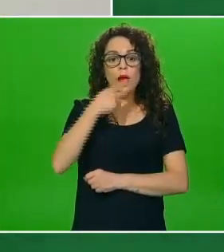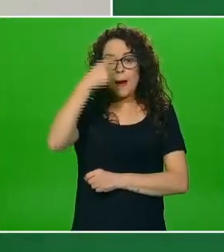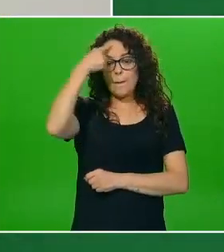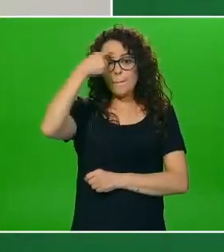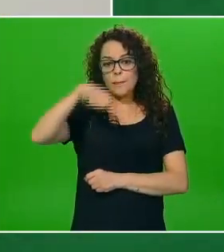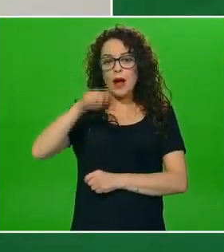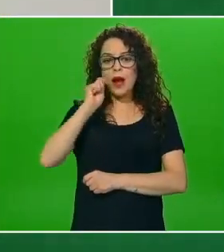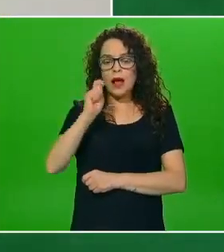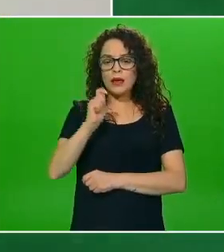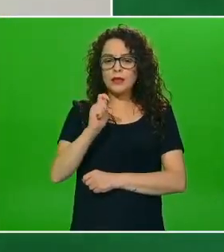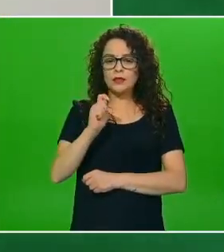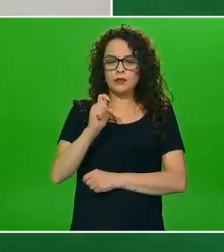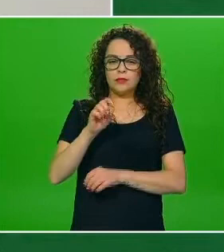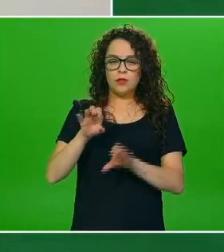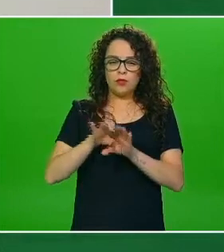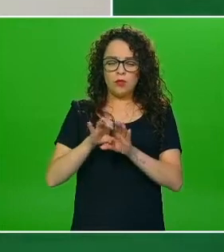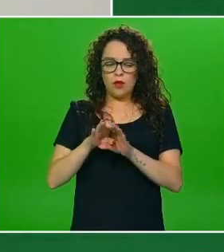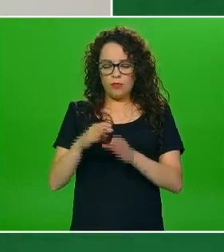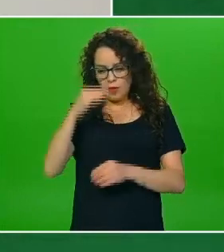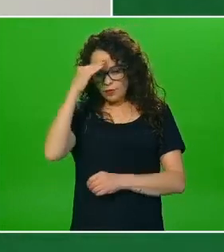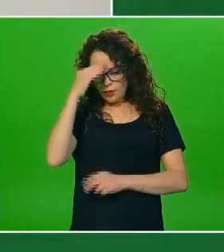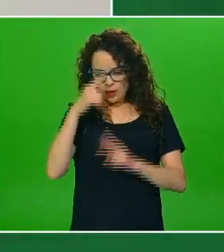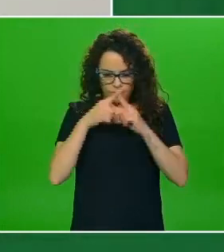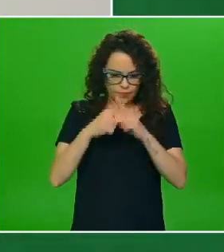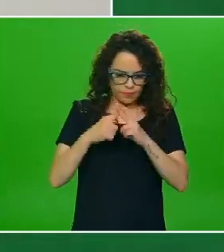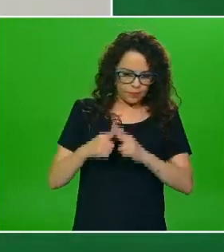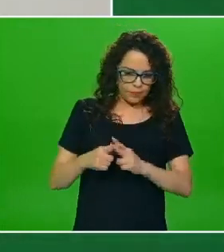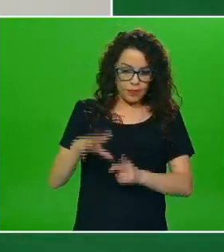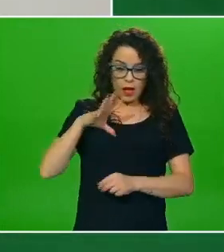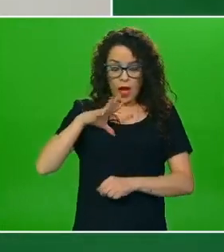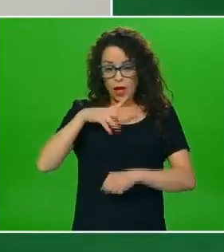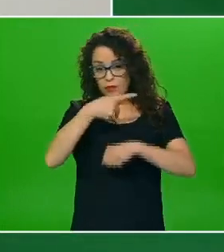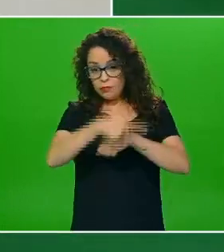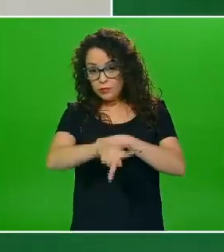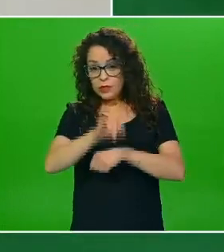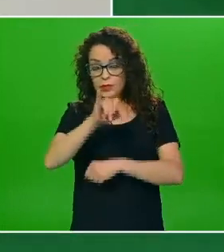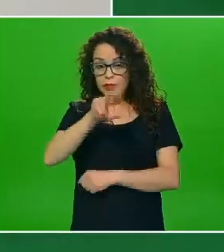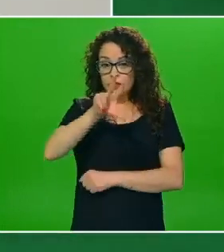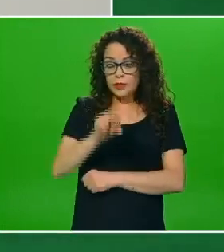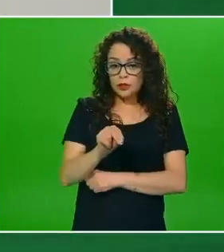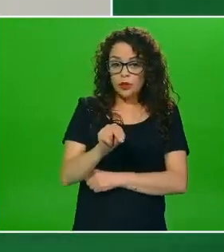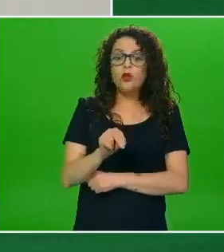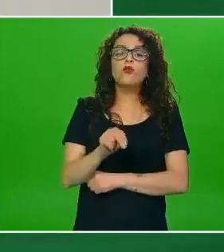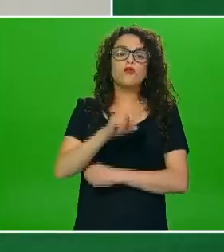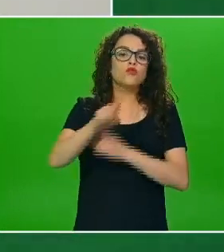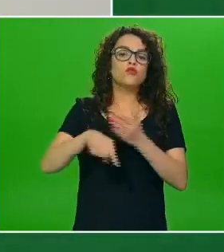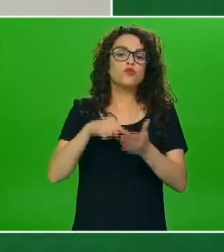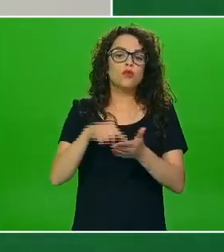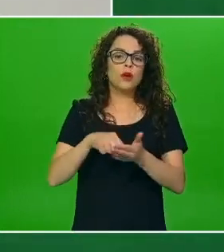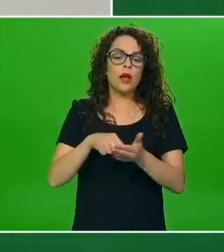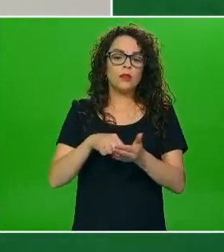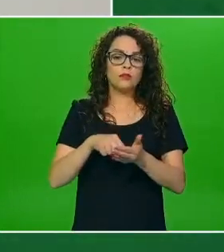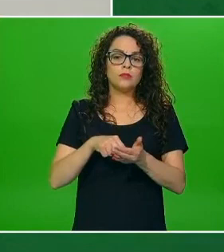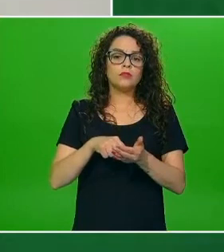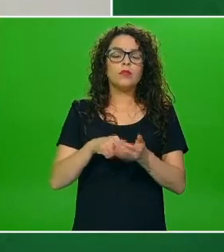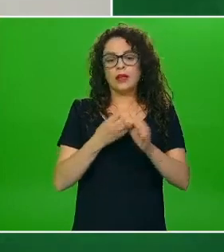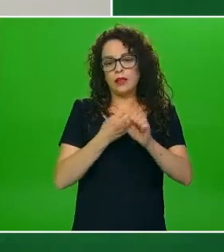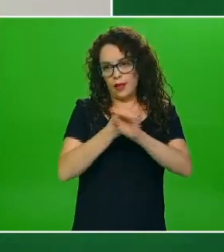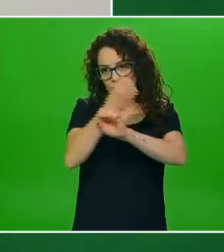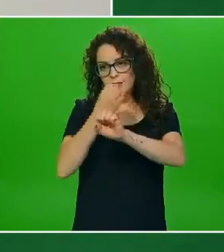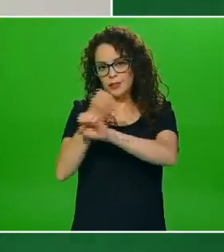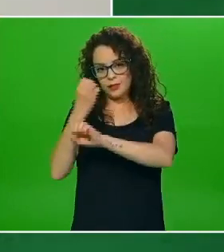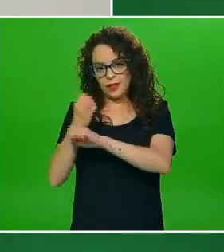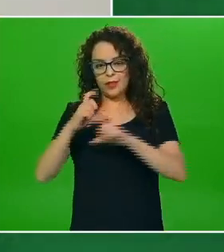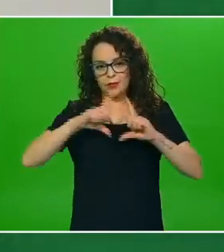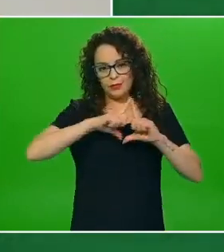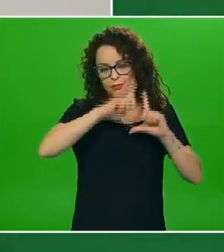medidor del riesgo que tiene un área determinada en la en el país mexicano en este caso en entidades federativas